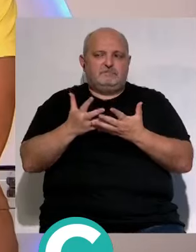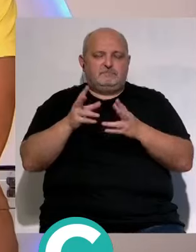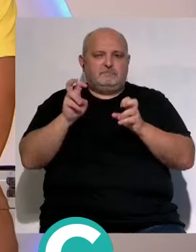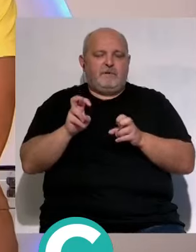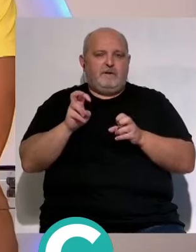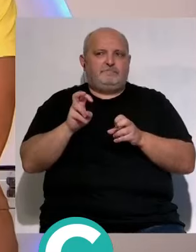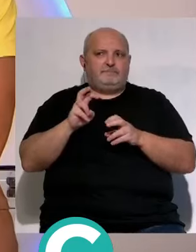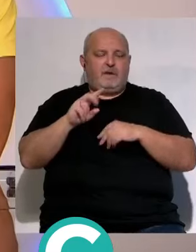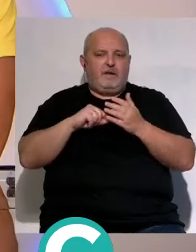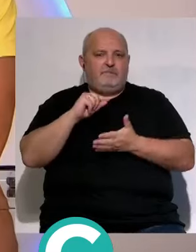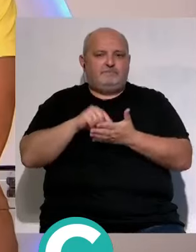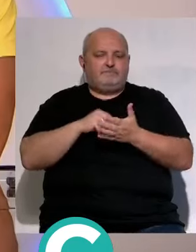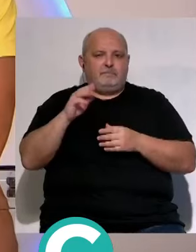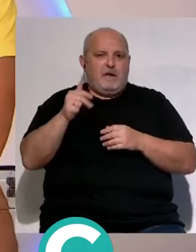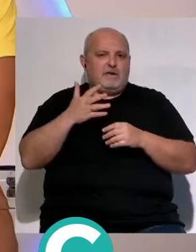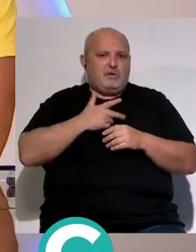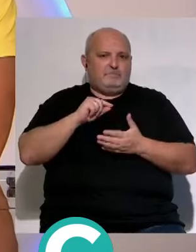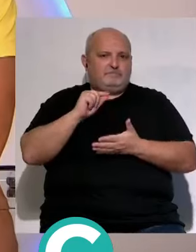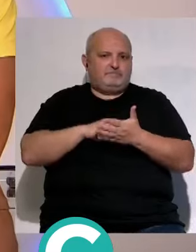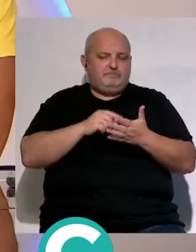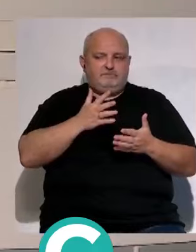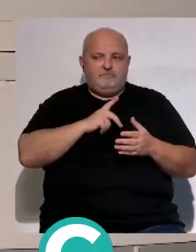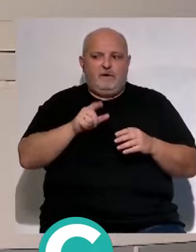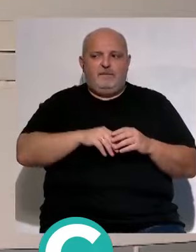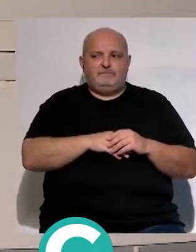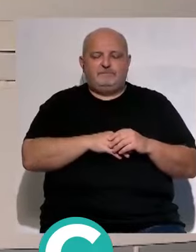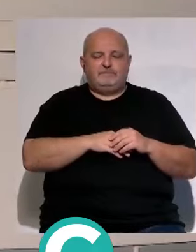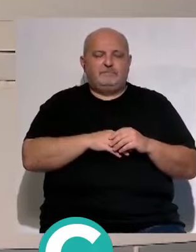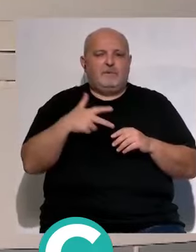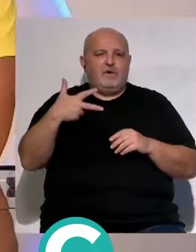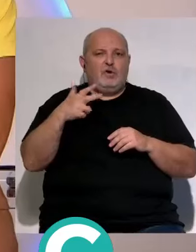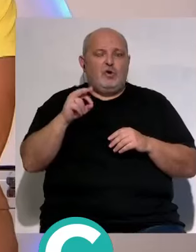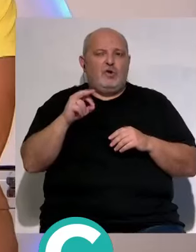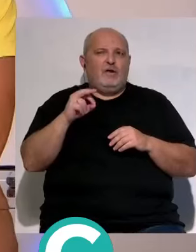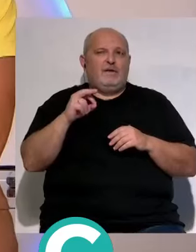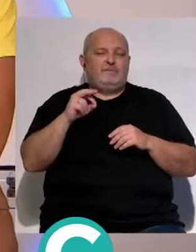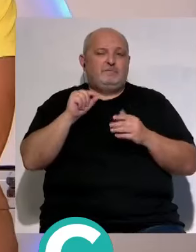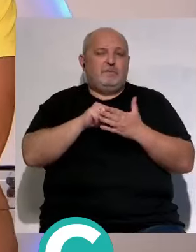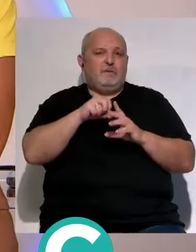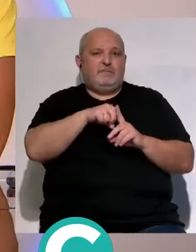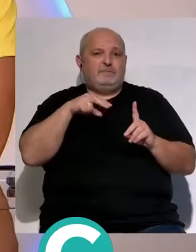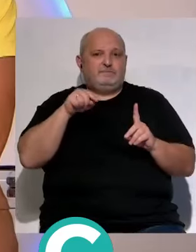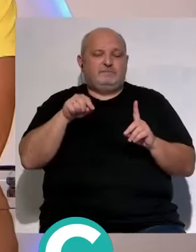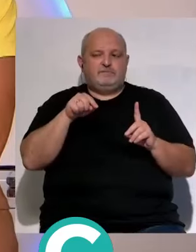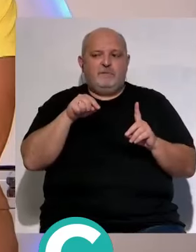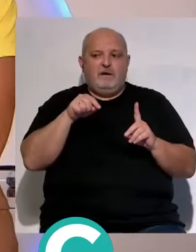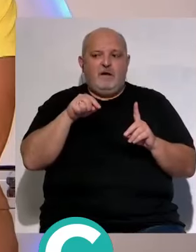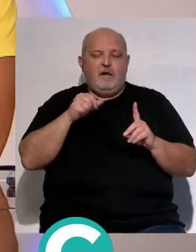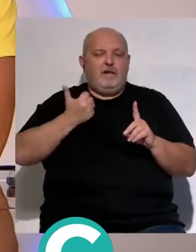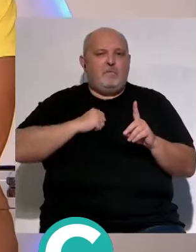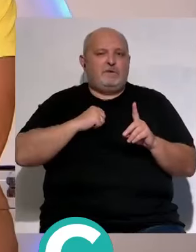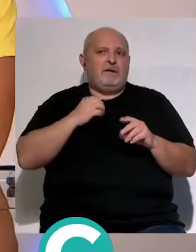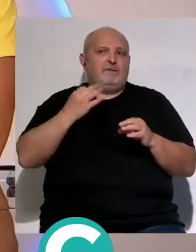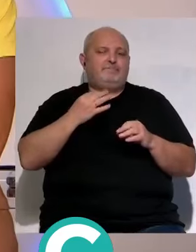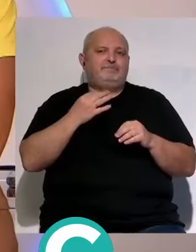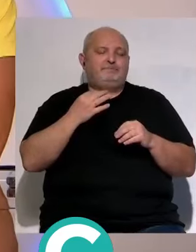renovación encima de la mesa y él no quiso renovar yo creo que el Choco lo que desde mi punto de vista aprovecha